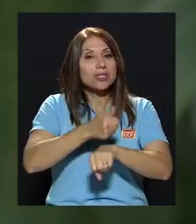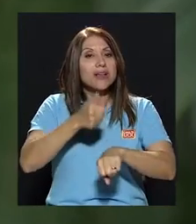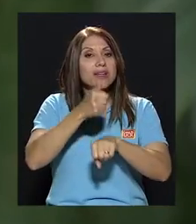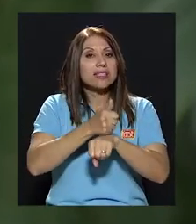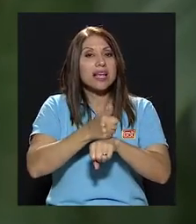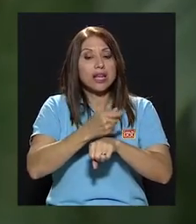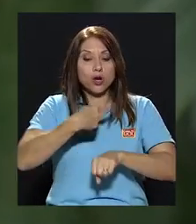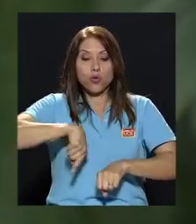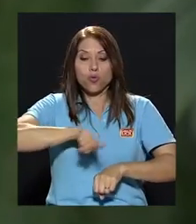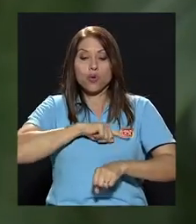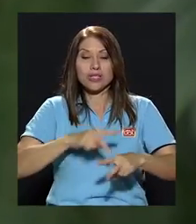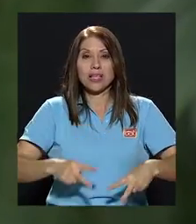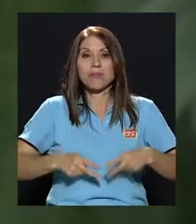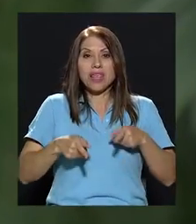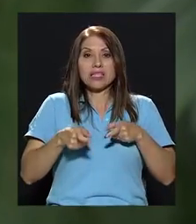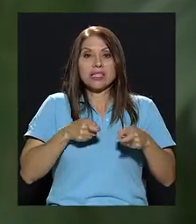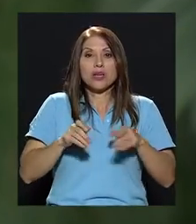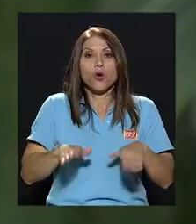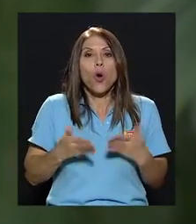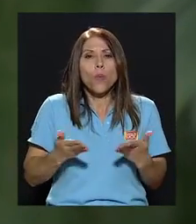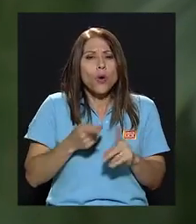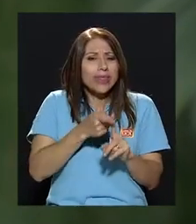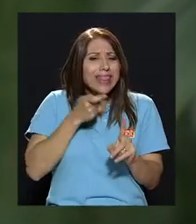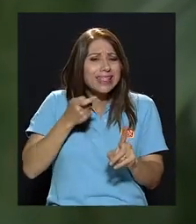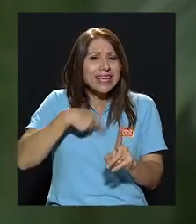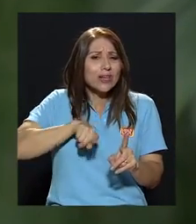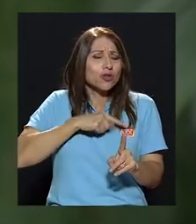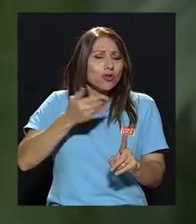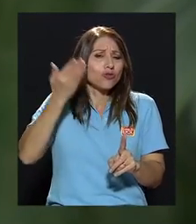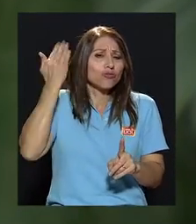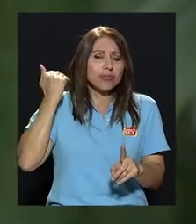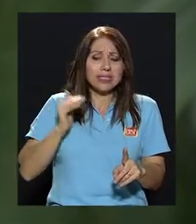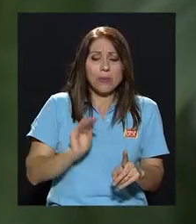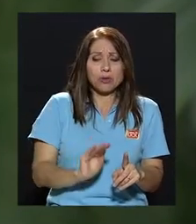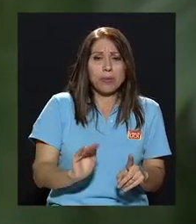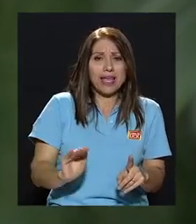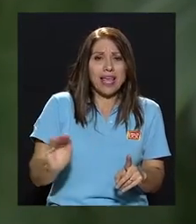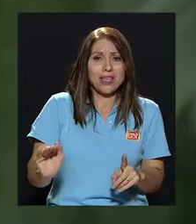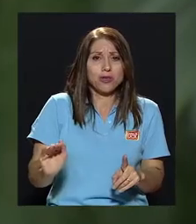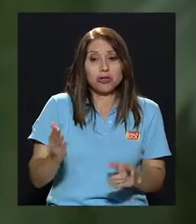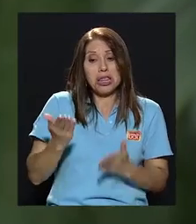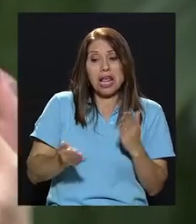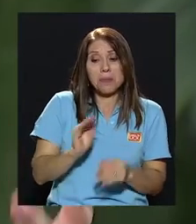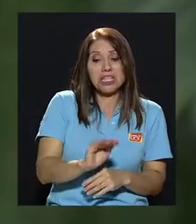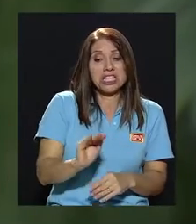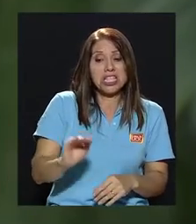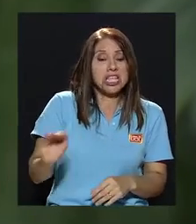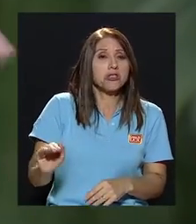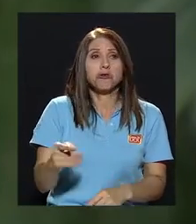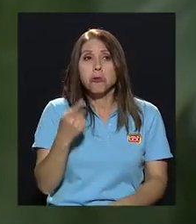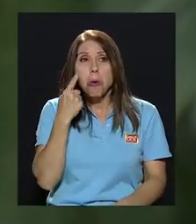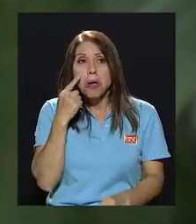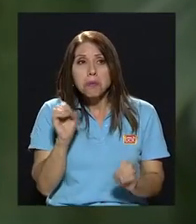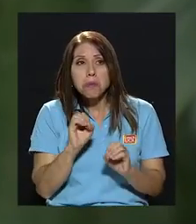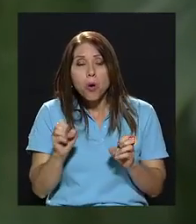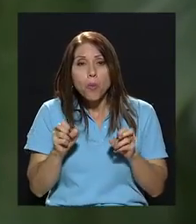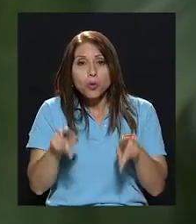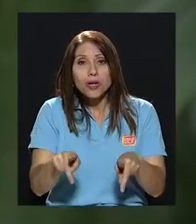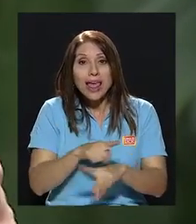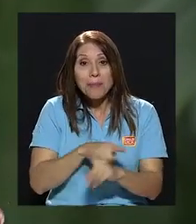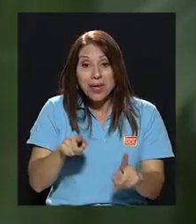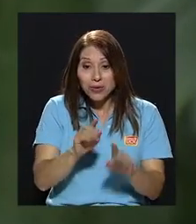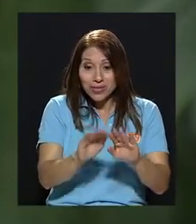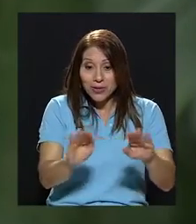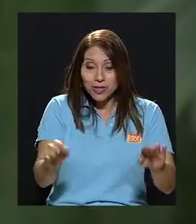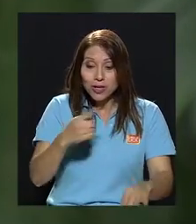dirigir nuestras vidas desde que estamos muy pequeños. Los niños tal vez no verán una oportunidad, pero si les tiramos una pregunta que